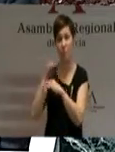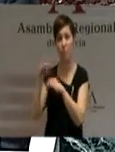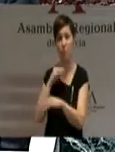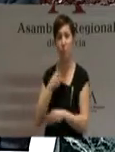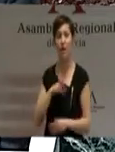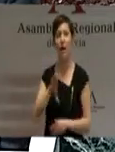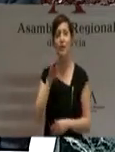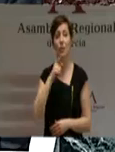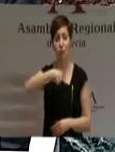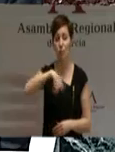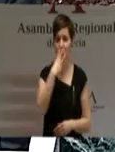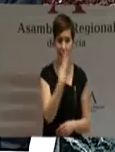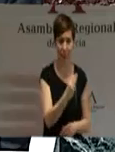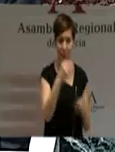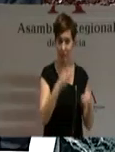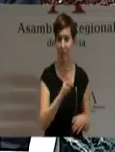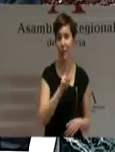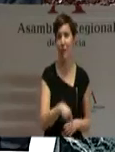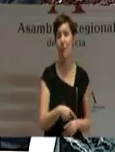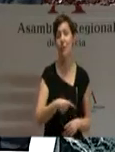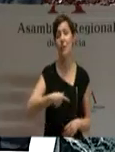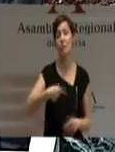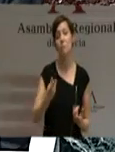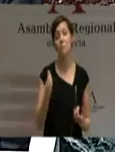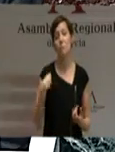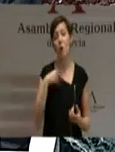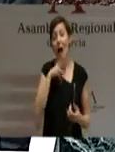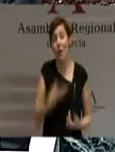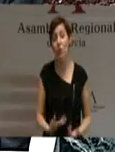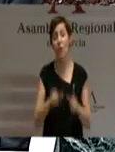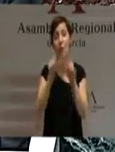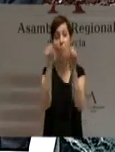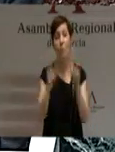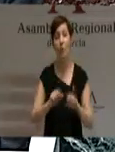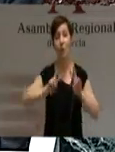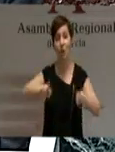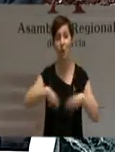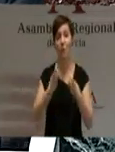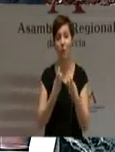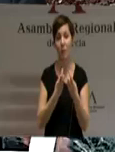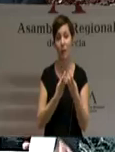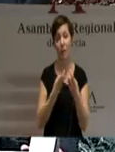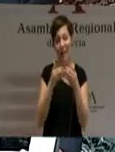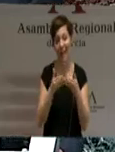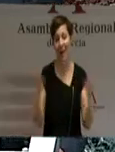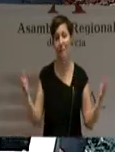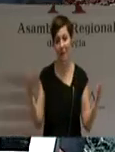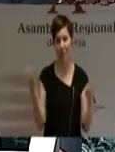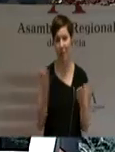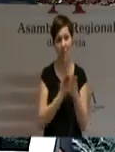señorías, que la reforma del actual modelo debe de considerar otros parámetros. En primer lugar,